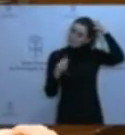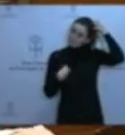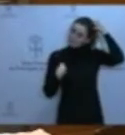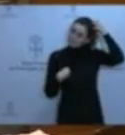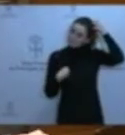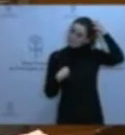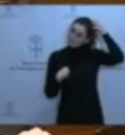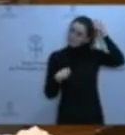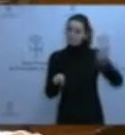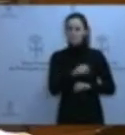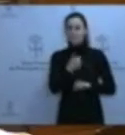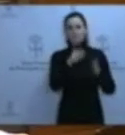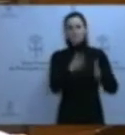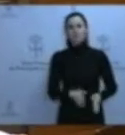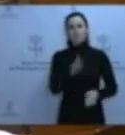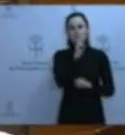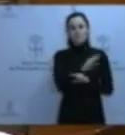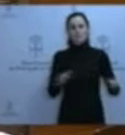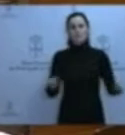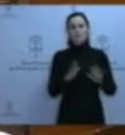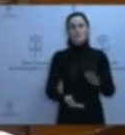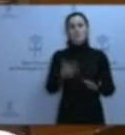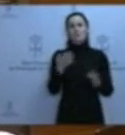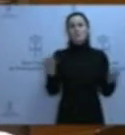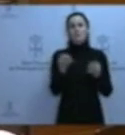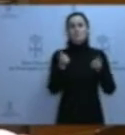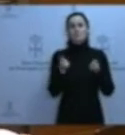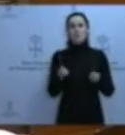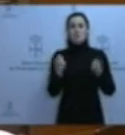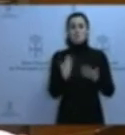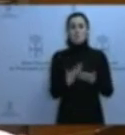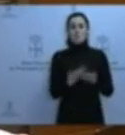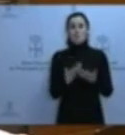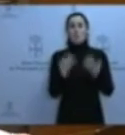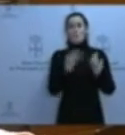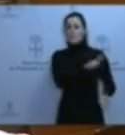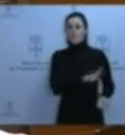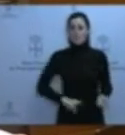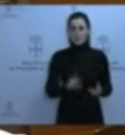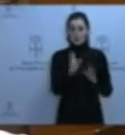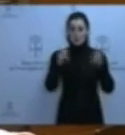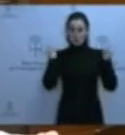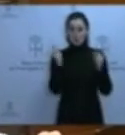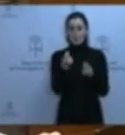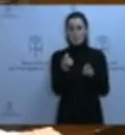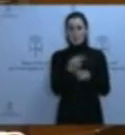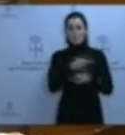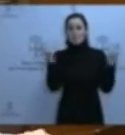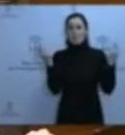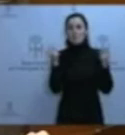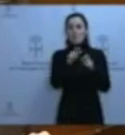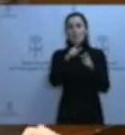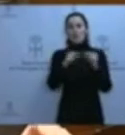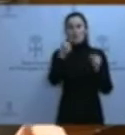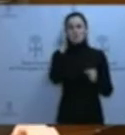silencio sepulcral. Lo más importante, sin embargo, son los daños cualitativos. Y es que mientras se robaba el dinero de la educación pública de todos los asturianos a